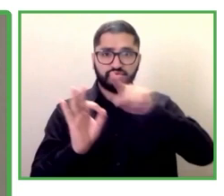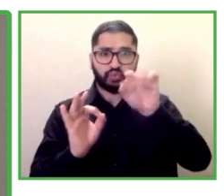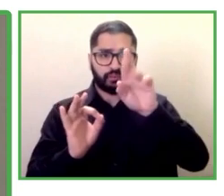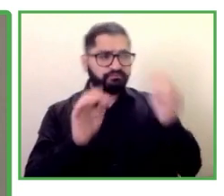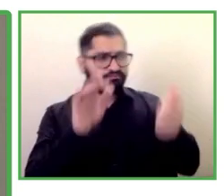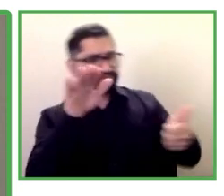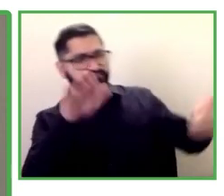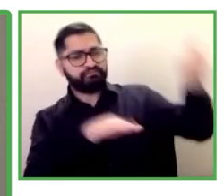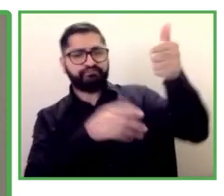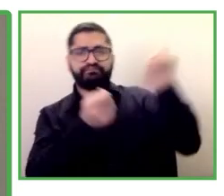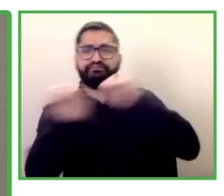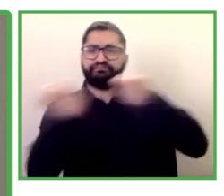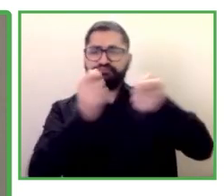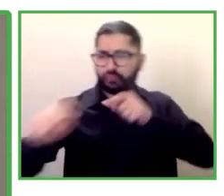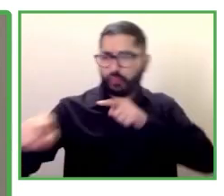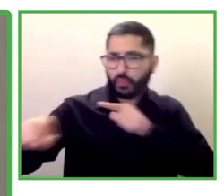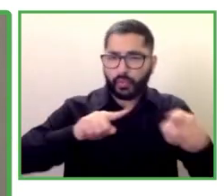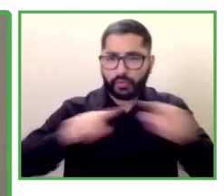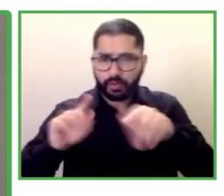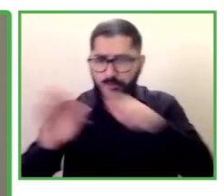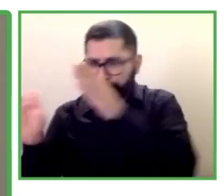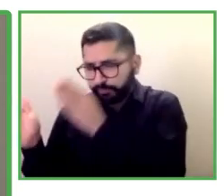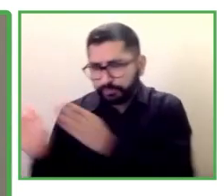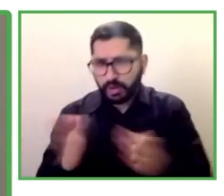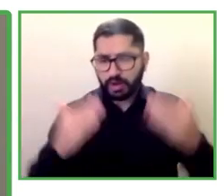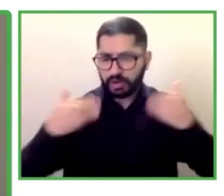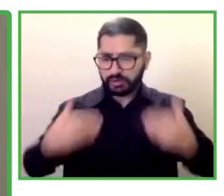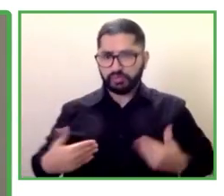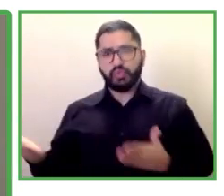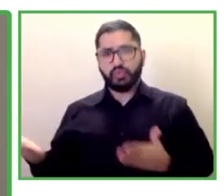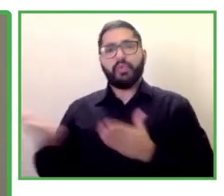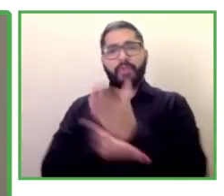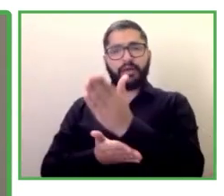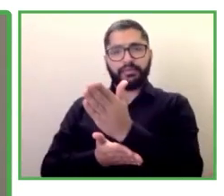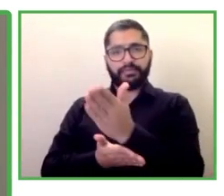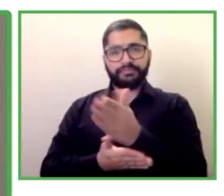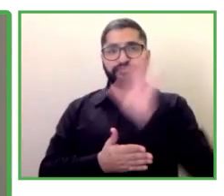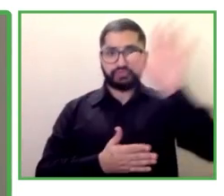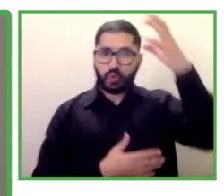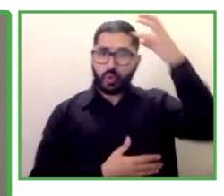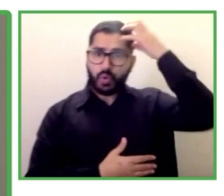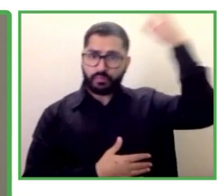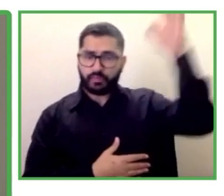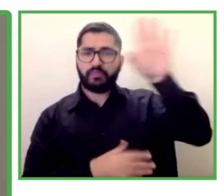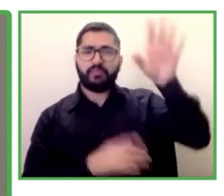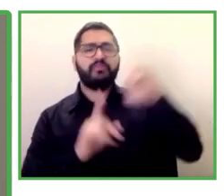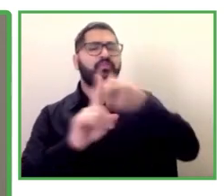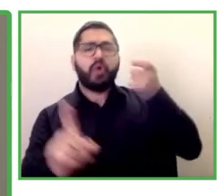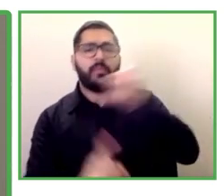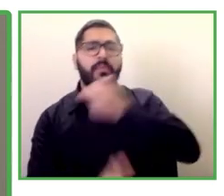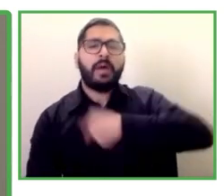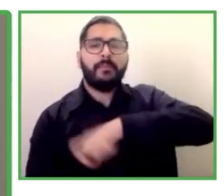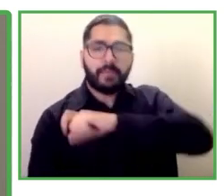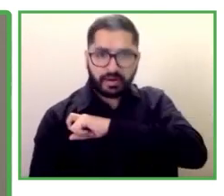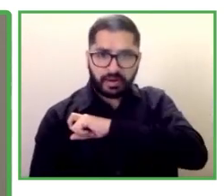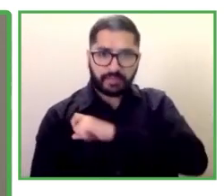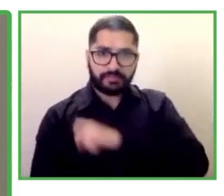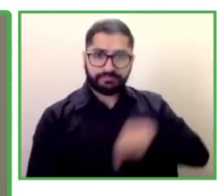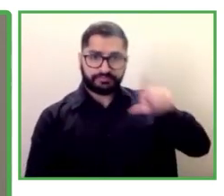General de Derechos de las Personas con Discapacidad del Gobierno de España Laura lidera el área de trabajo que